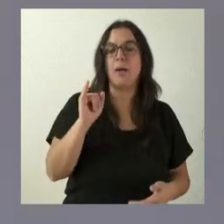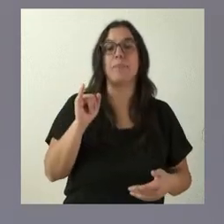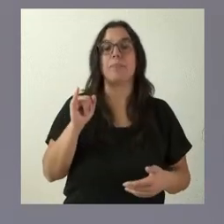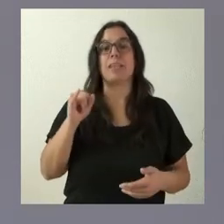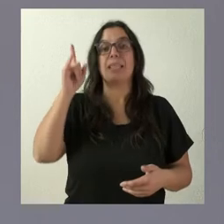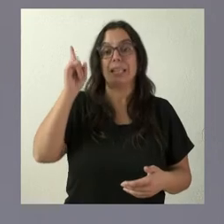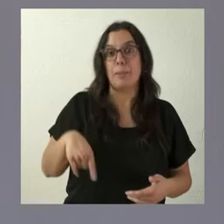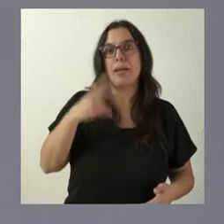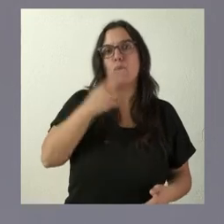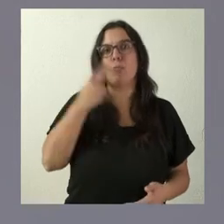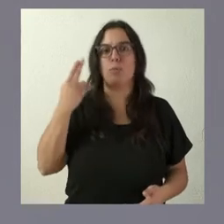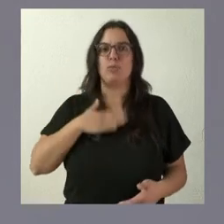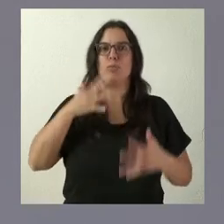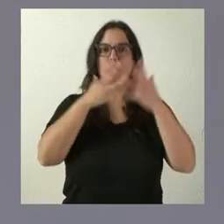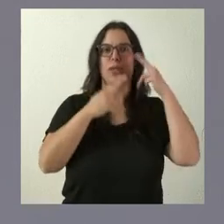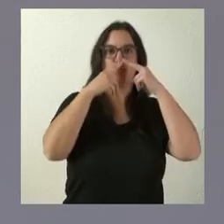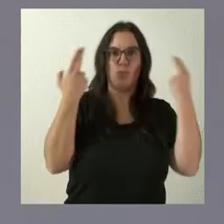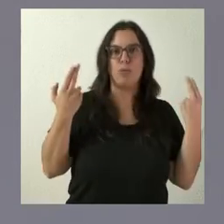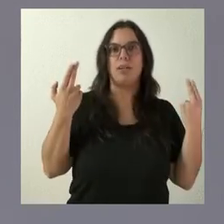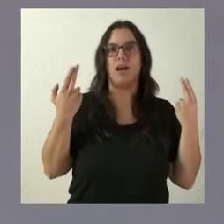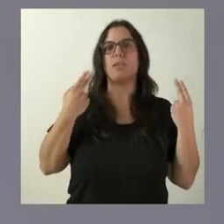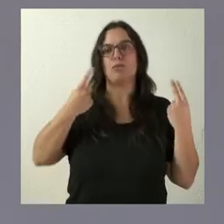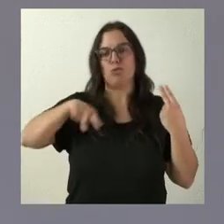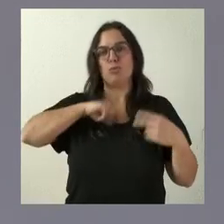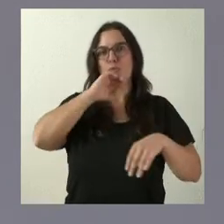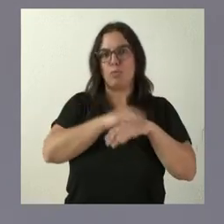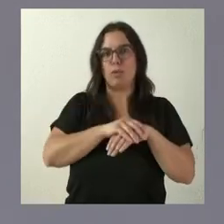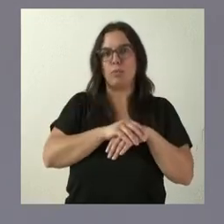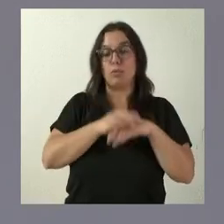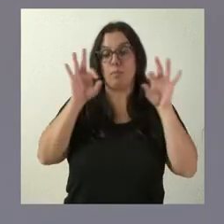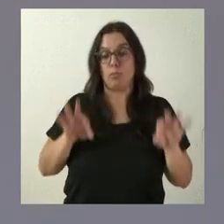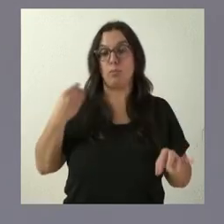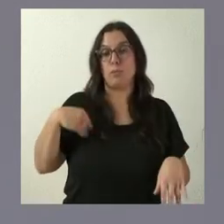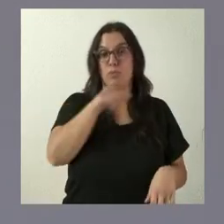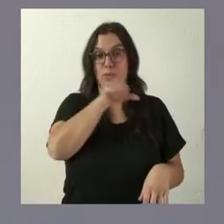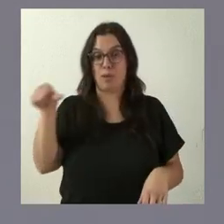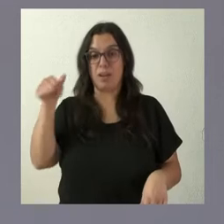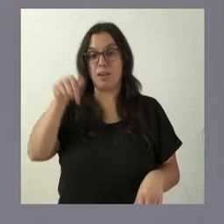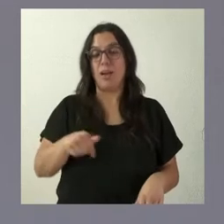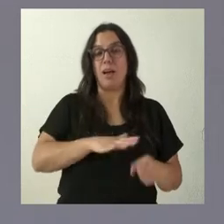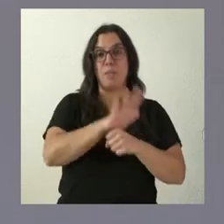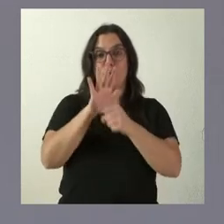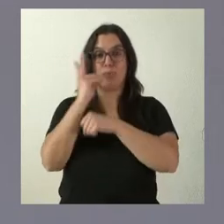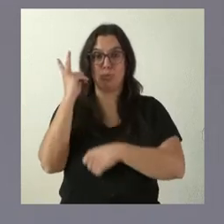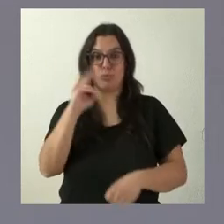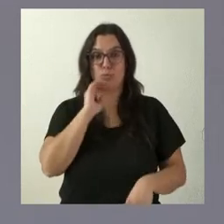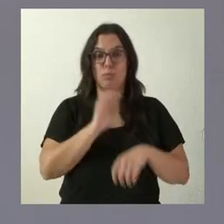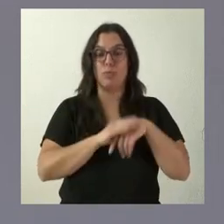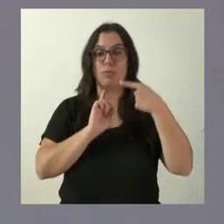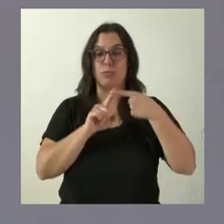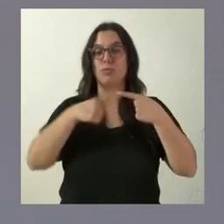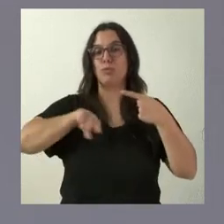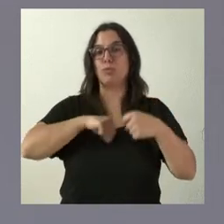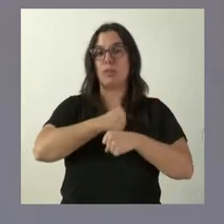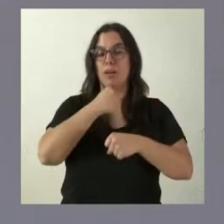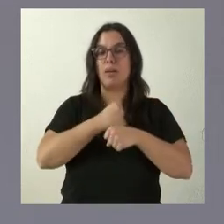el compromiso que asumimos las Administraciones públicas y que estamos cumpliendo. Esta misma semana, precisamente, en dos ámbitos. Hemos trabajado